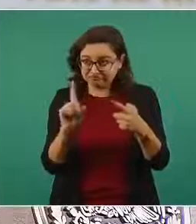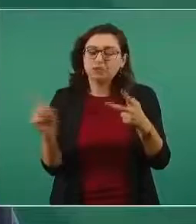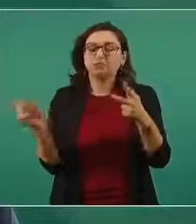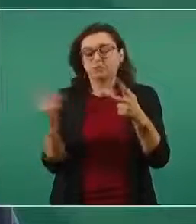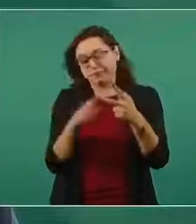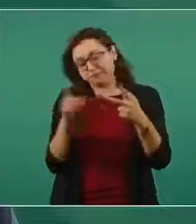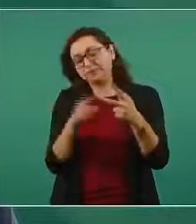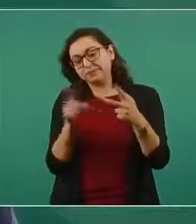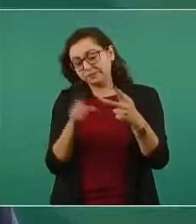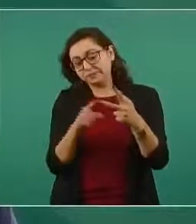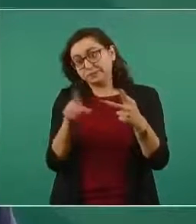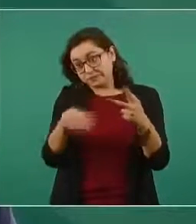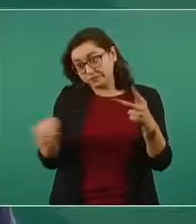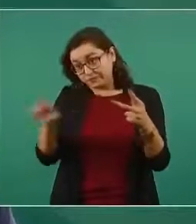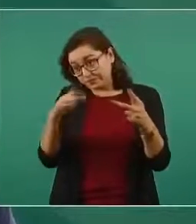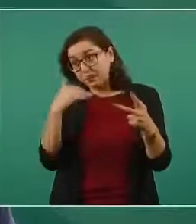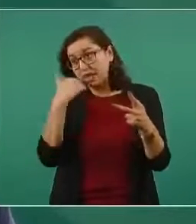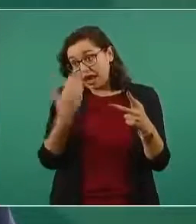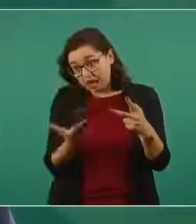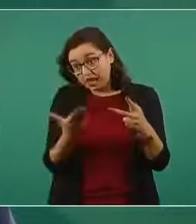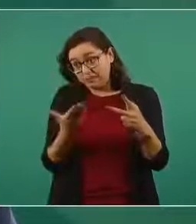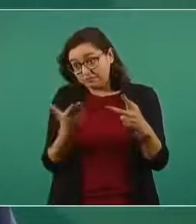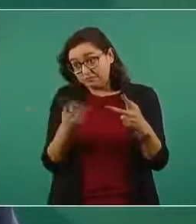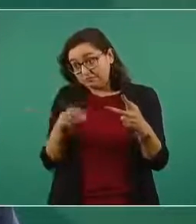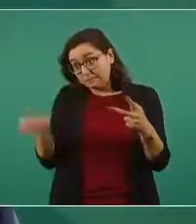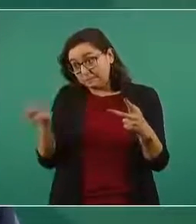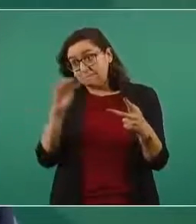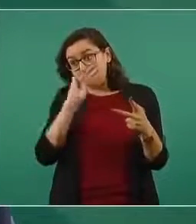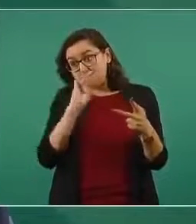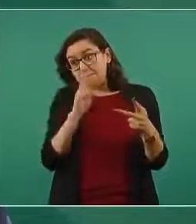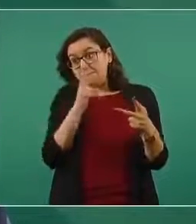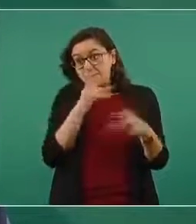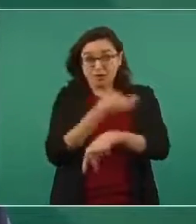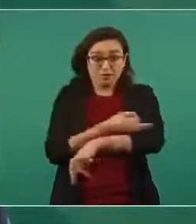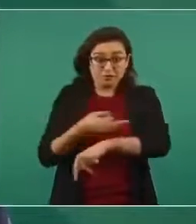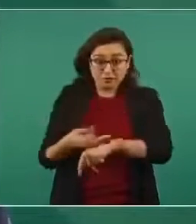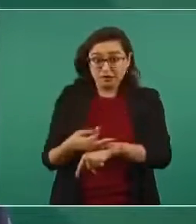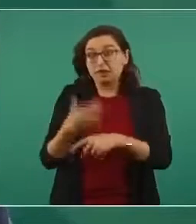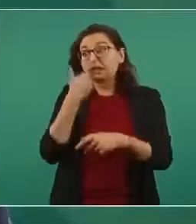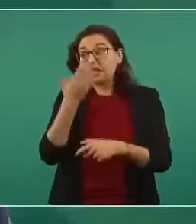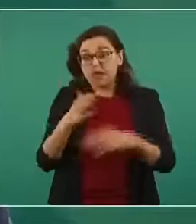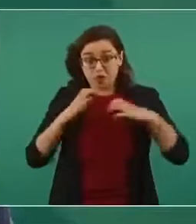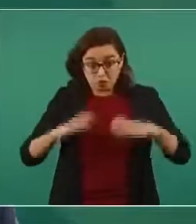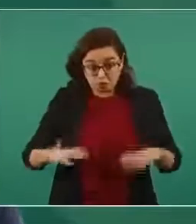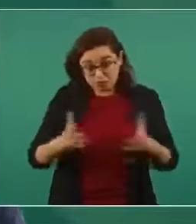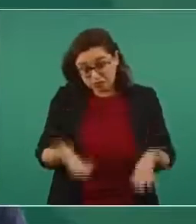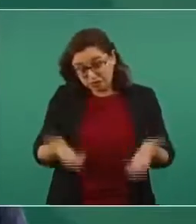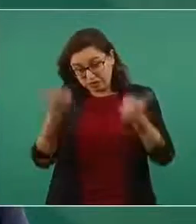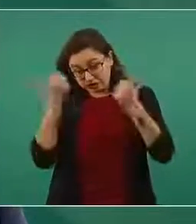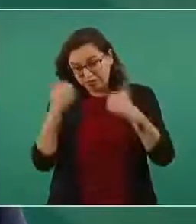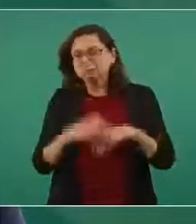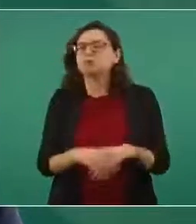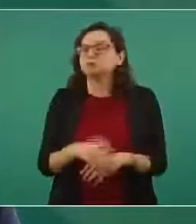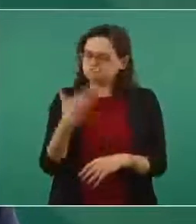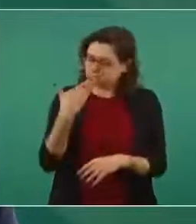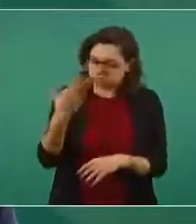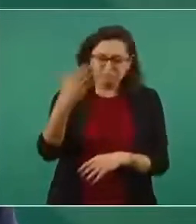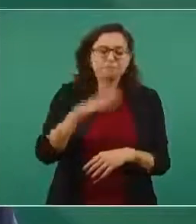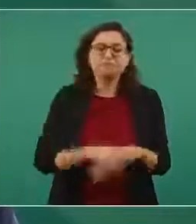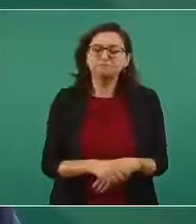cumplir con el deseo de ellas de las mamás y de los familiares es decir vamos